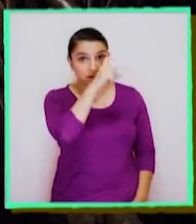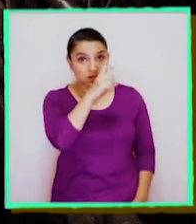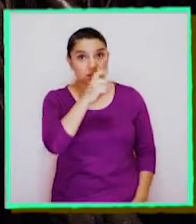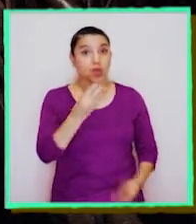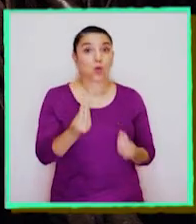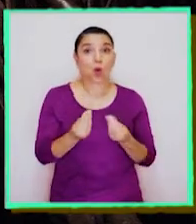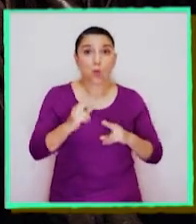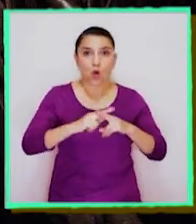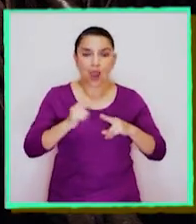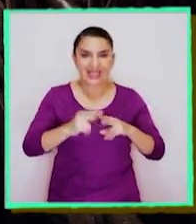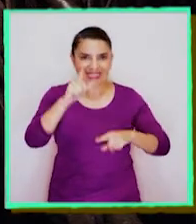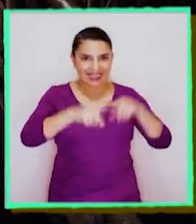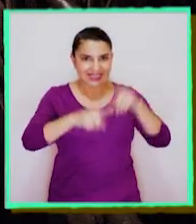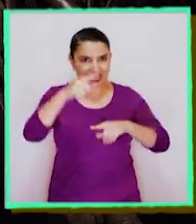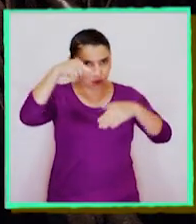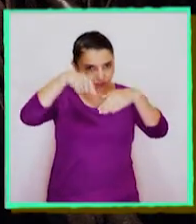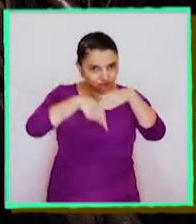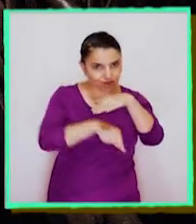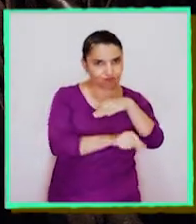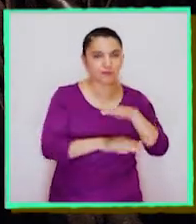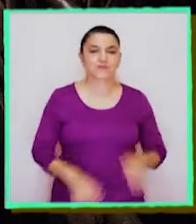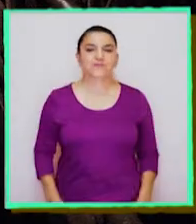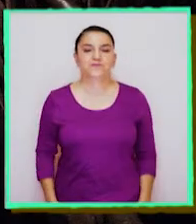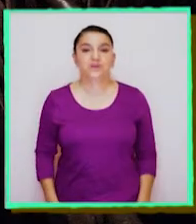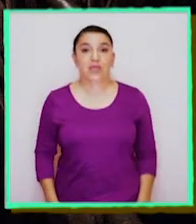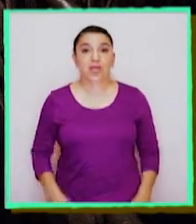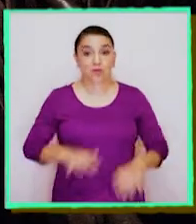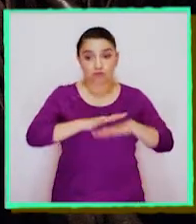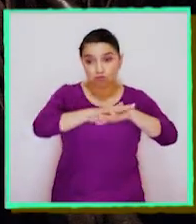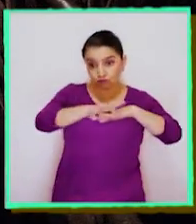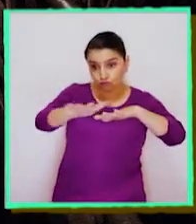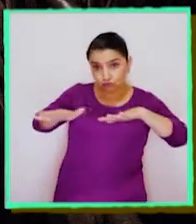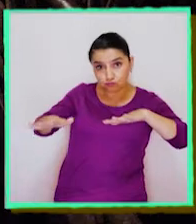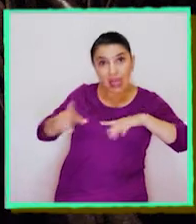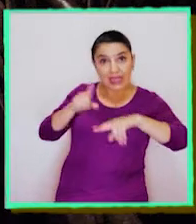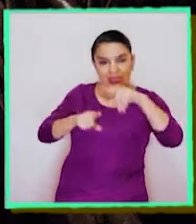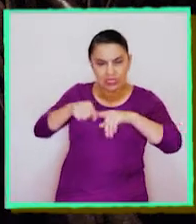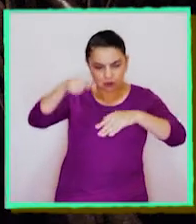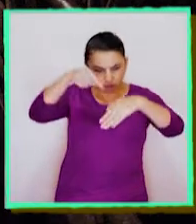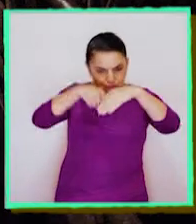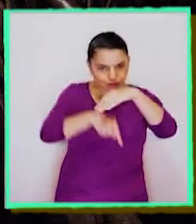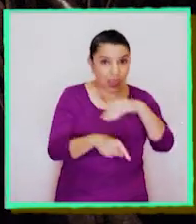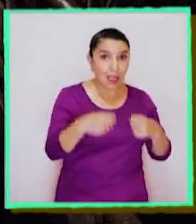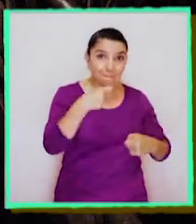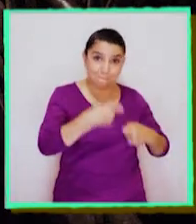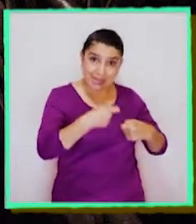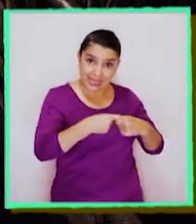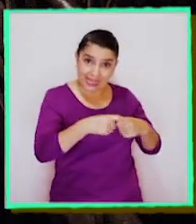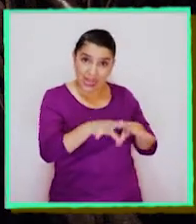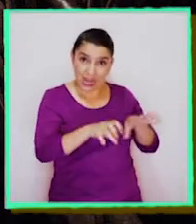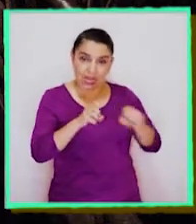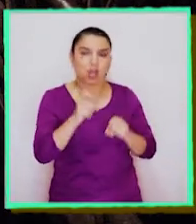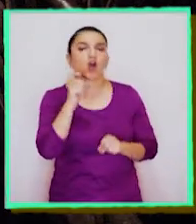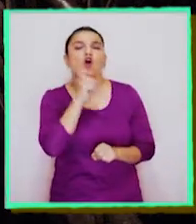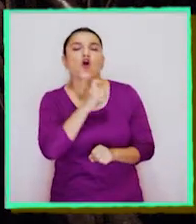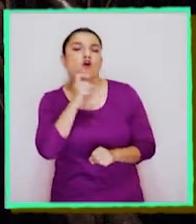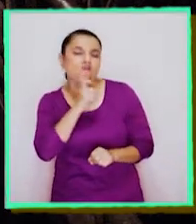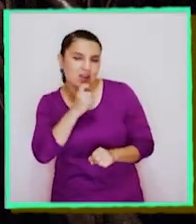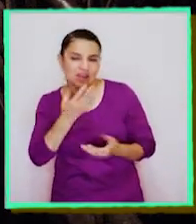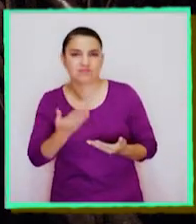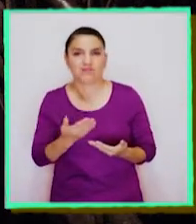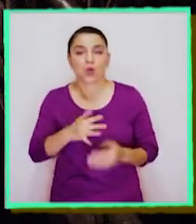puesto que es realizado bajo la tierra. Es bajo la superficie terrestre que las personas obtenemos minerales como el cobre,